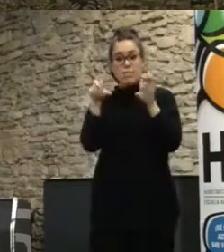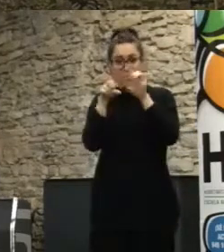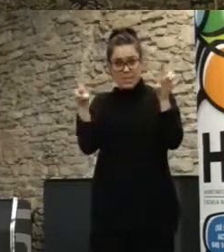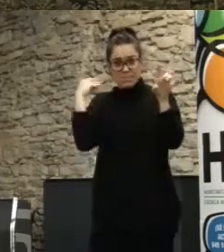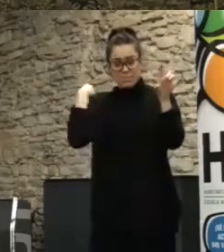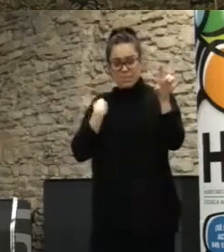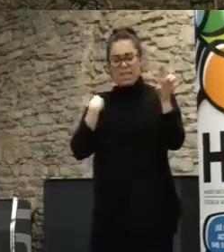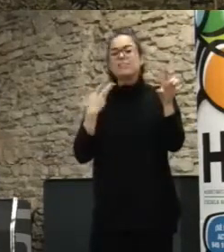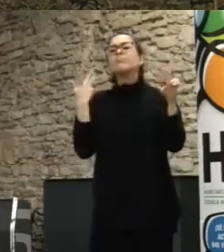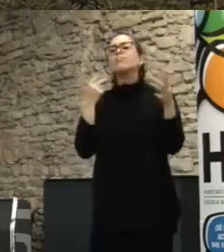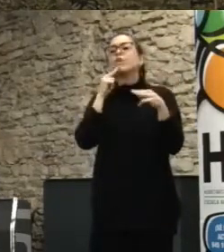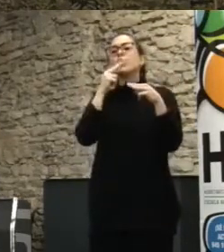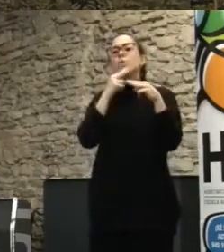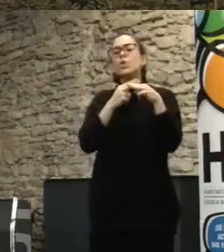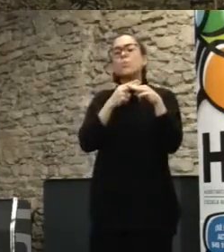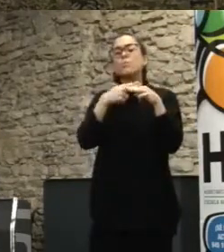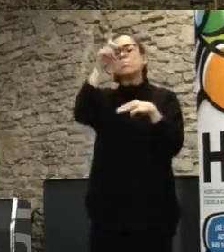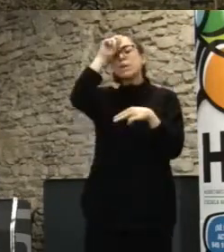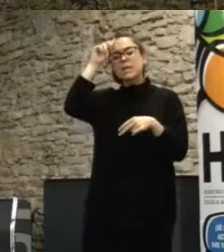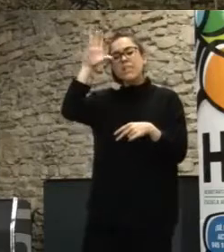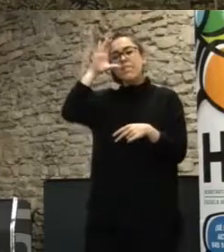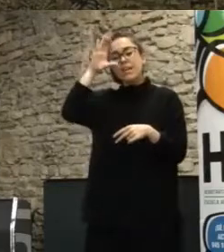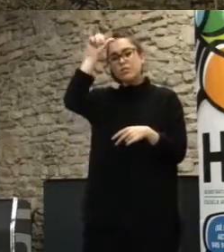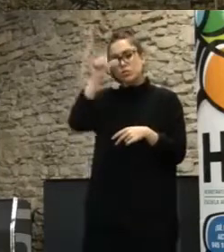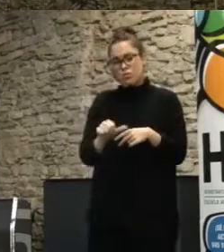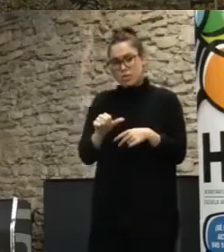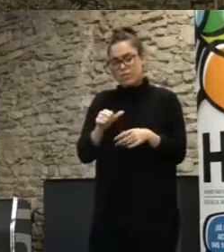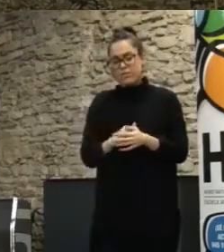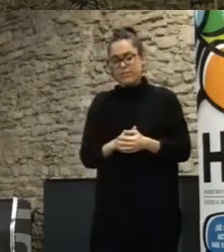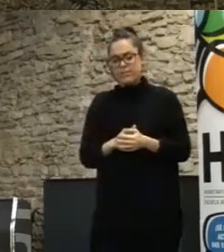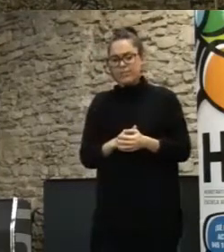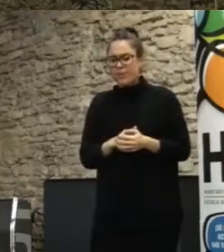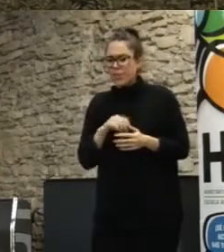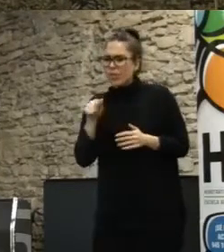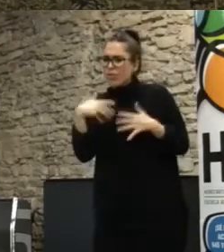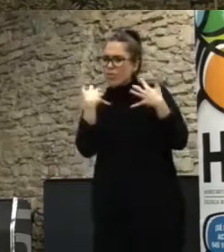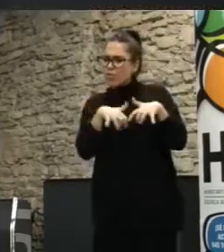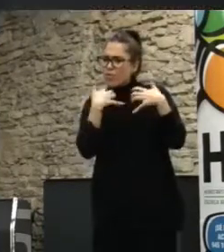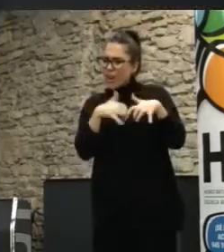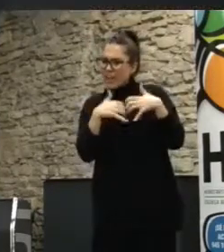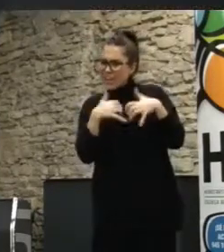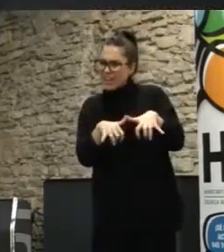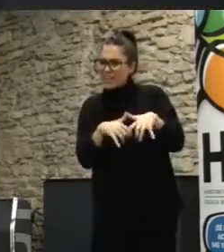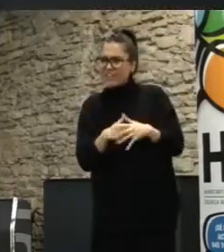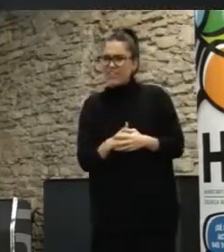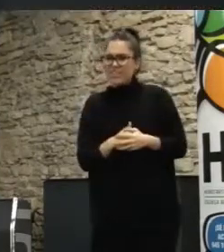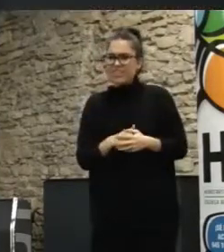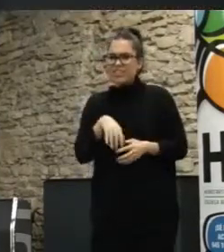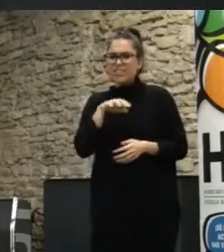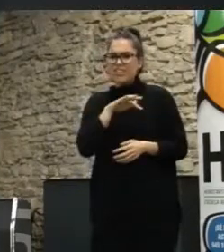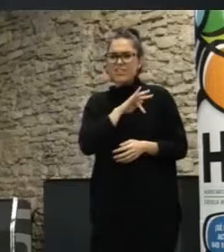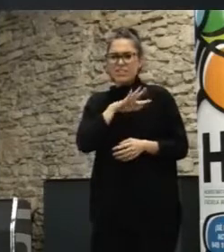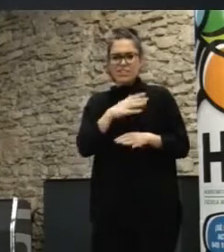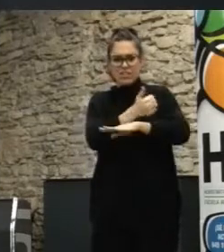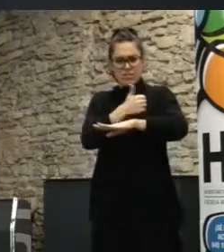Madrid Escucha, conectar funcionariado de ciudadanía. El funcionariado cada vez se siente frustrado y no consigue hacer las cosas